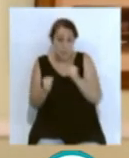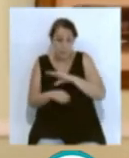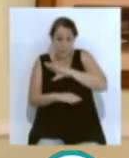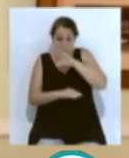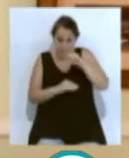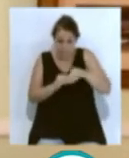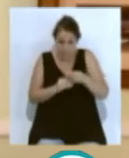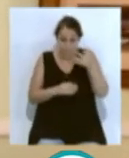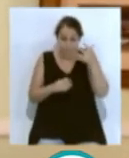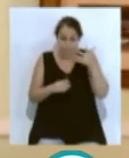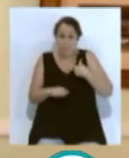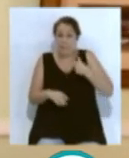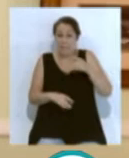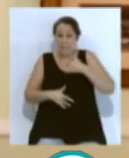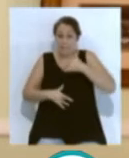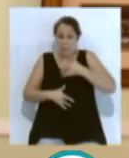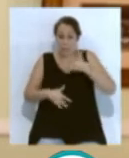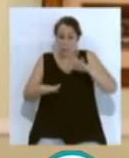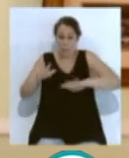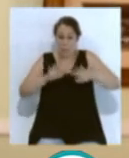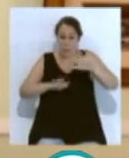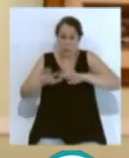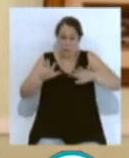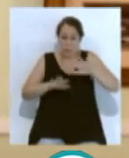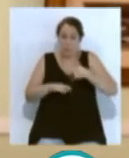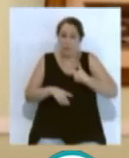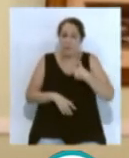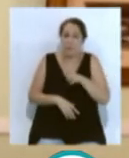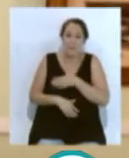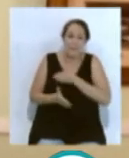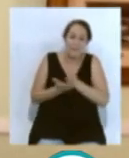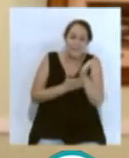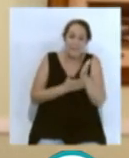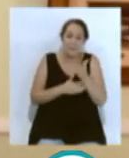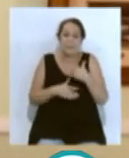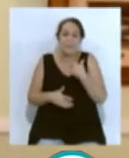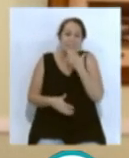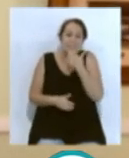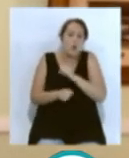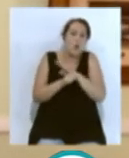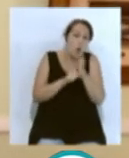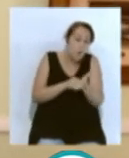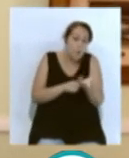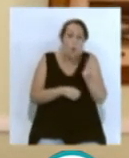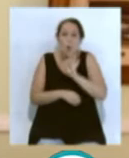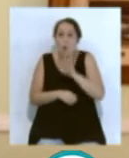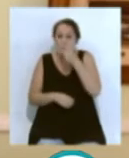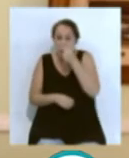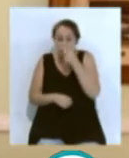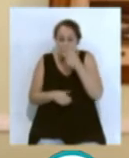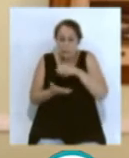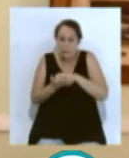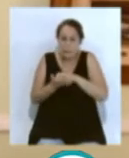confundirán los síntomas con lo cual será muy difícil deslindar clínicamente si se trata de un COVID-19 o no.